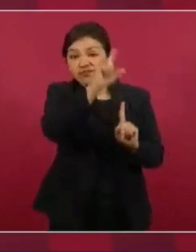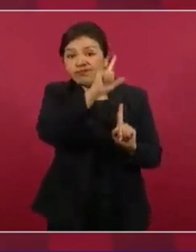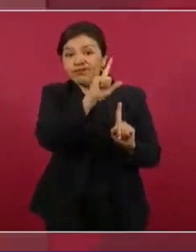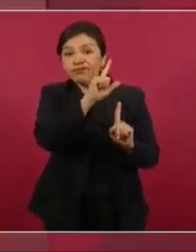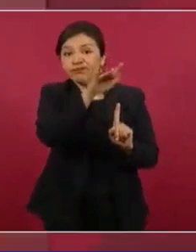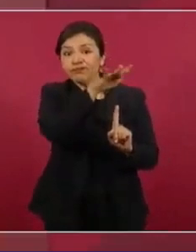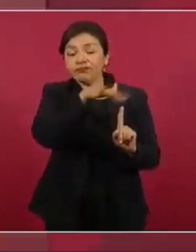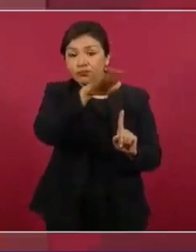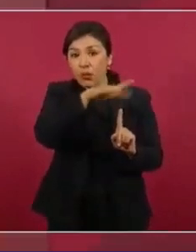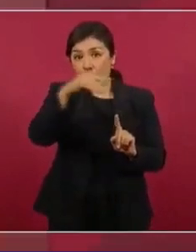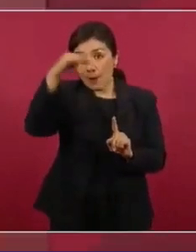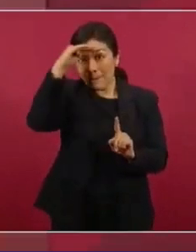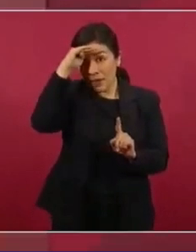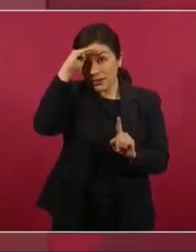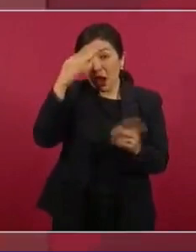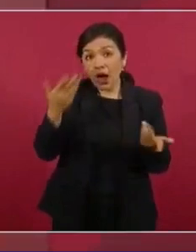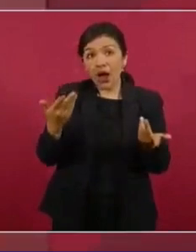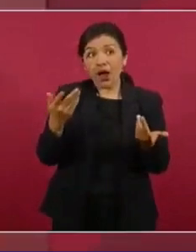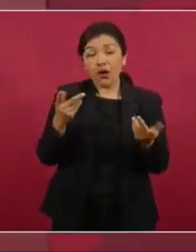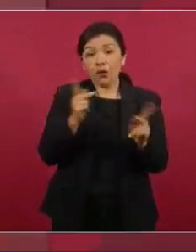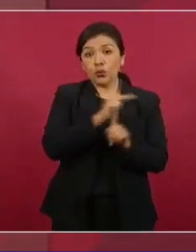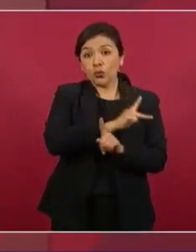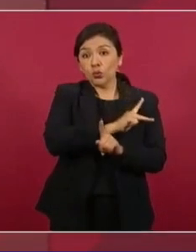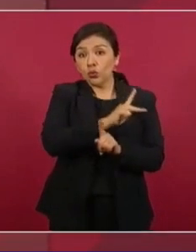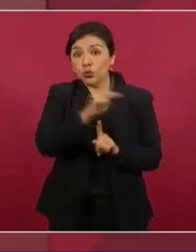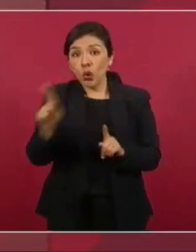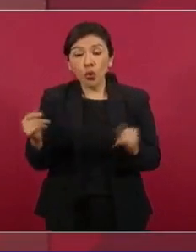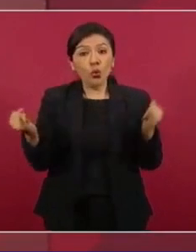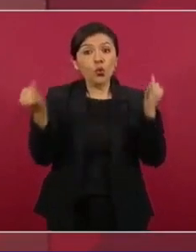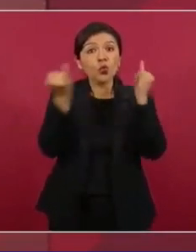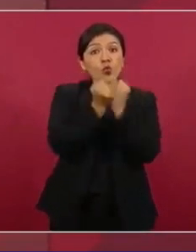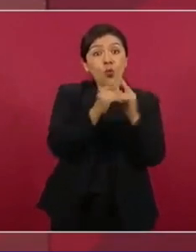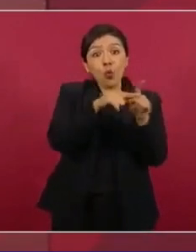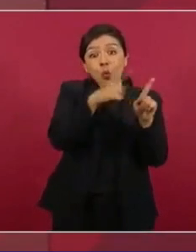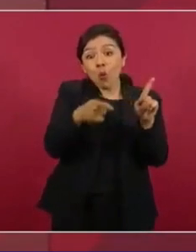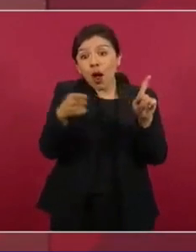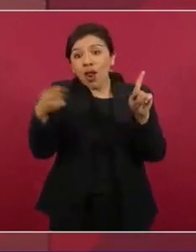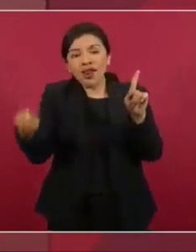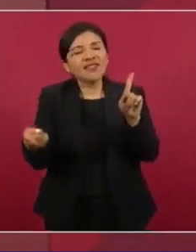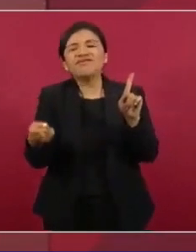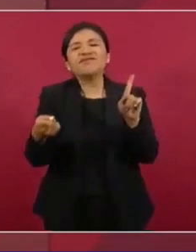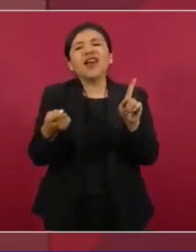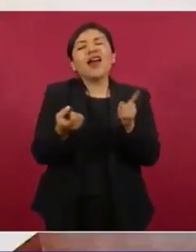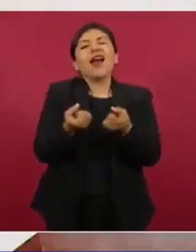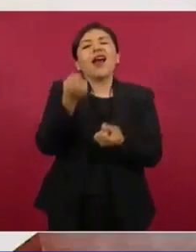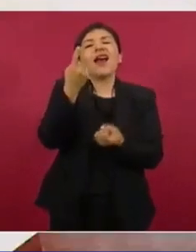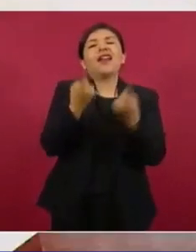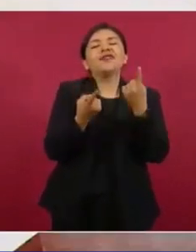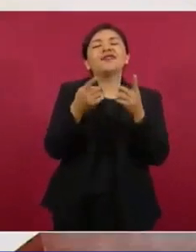No todos se mantienen, hay algunos que se van deslavando